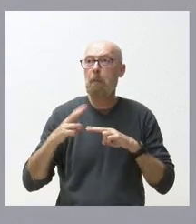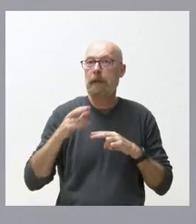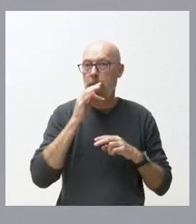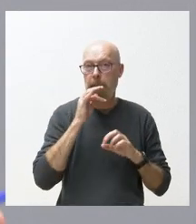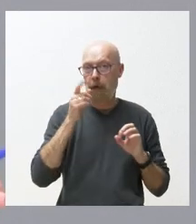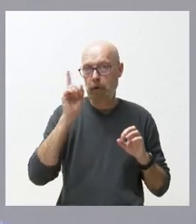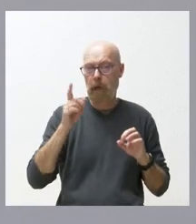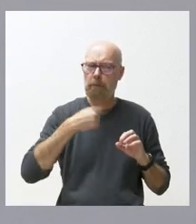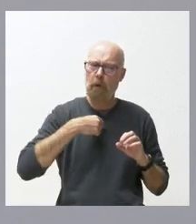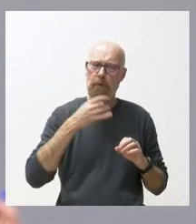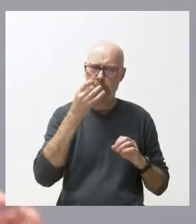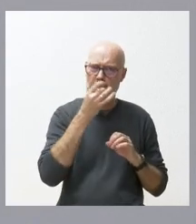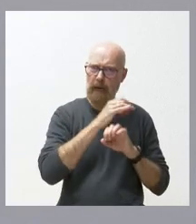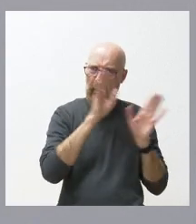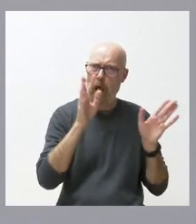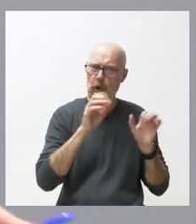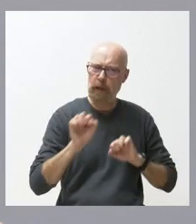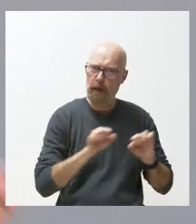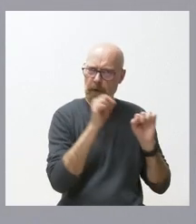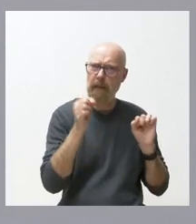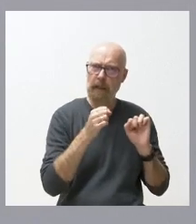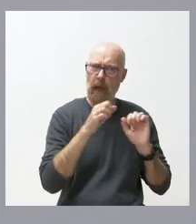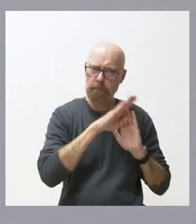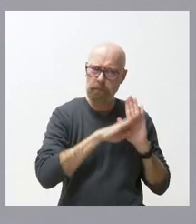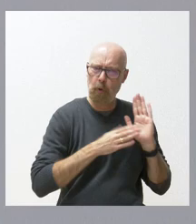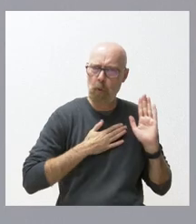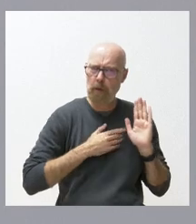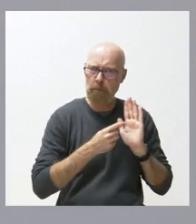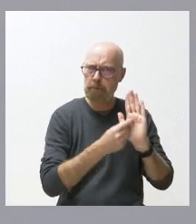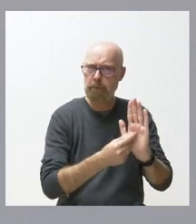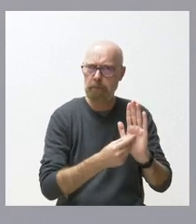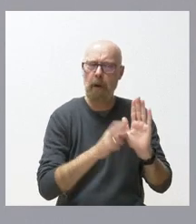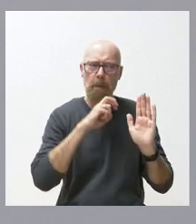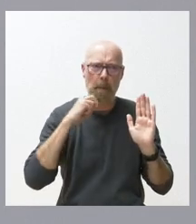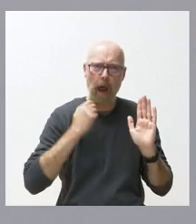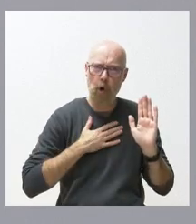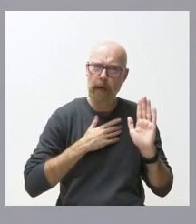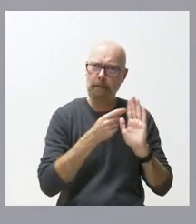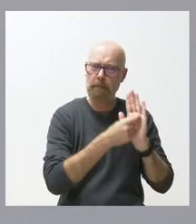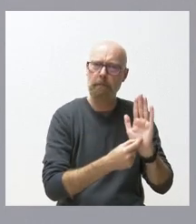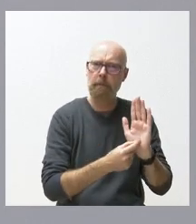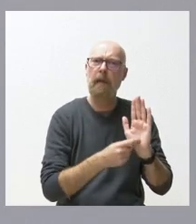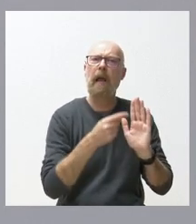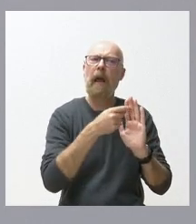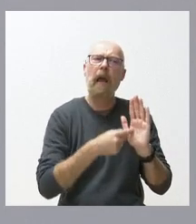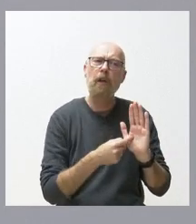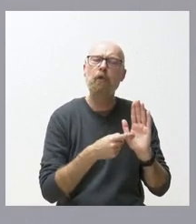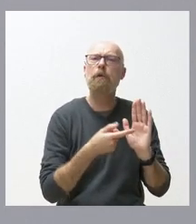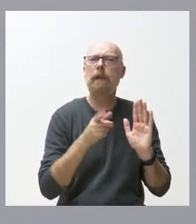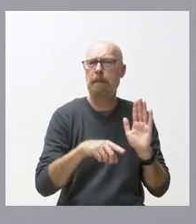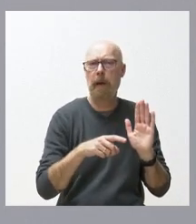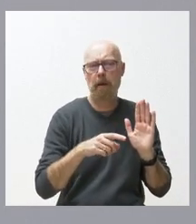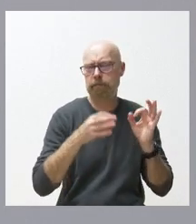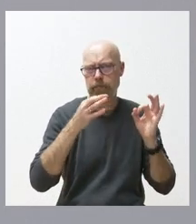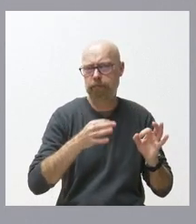muy claras de lo que defendemos cuáles son nuestros principios y nuestros valores y en eso también seremos firmes pero